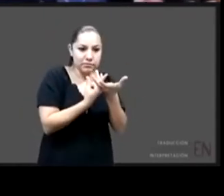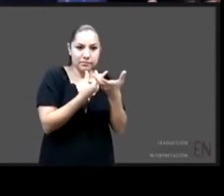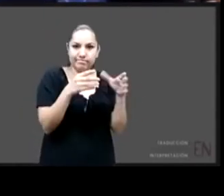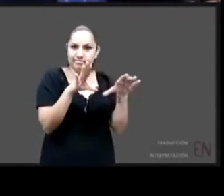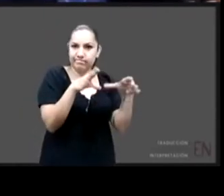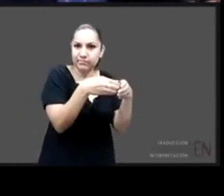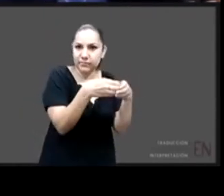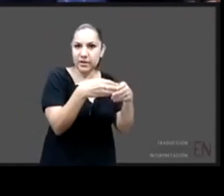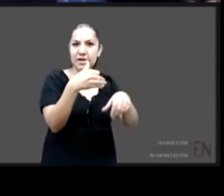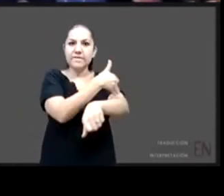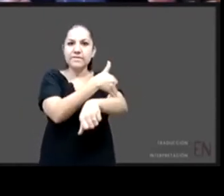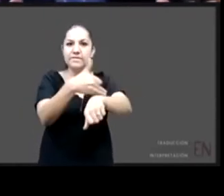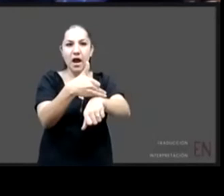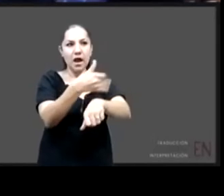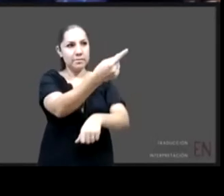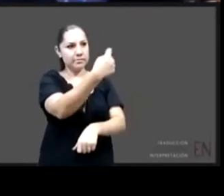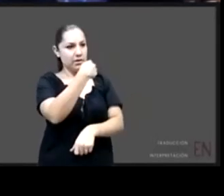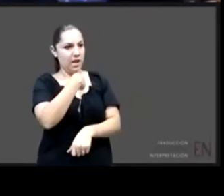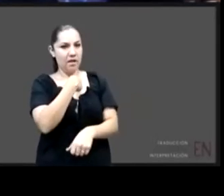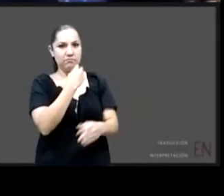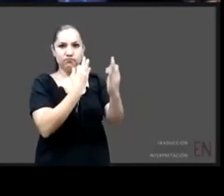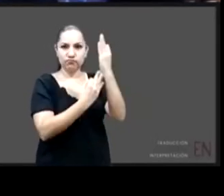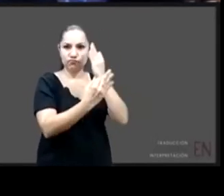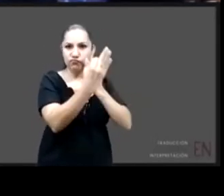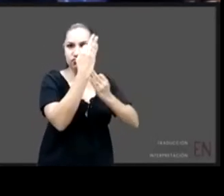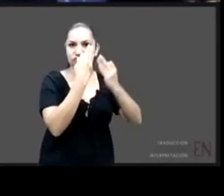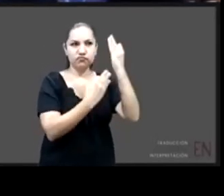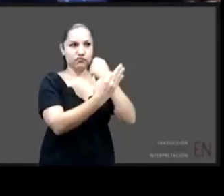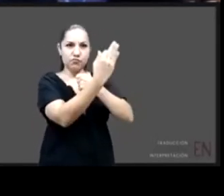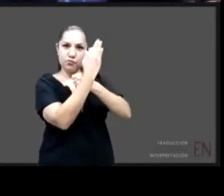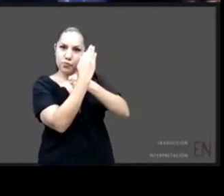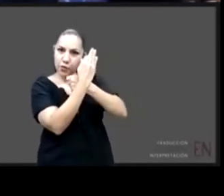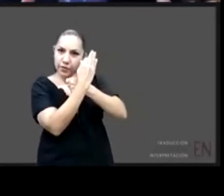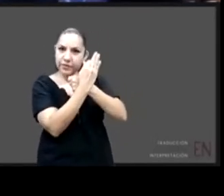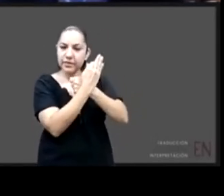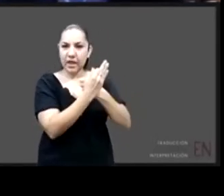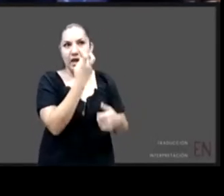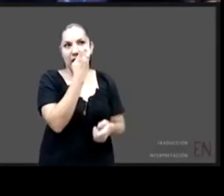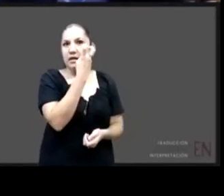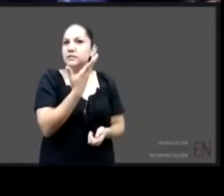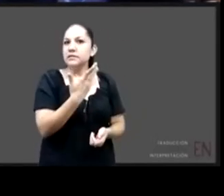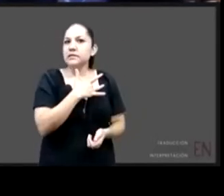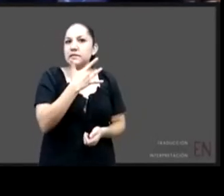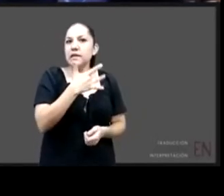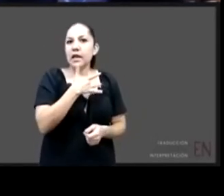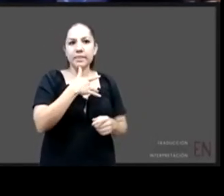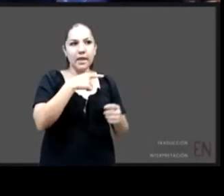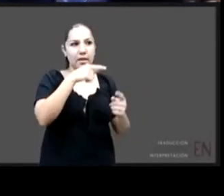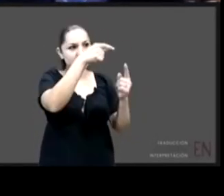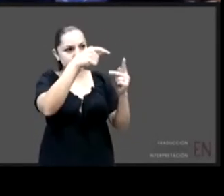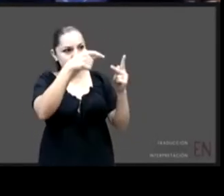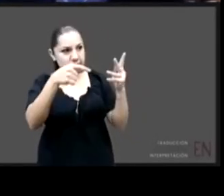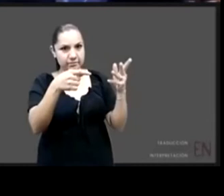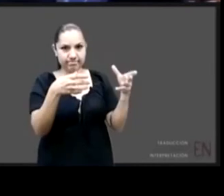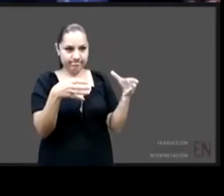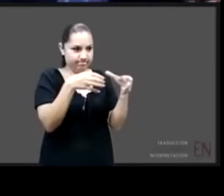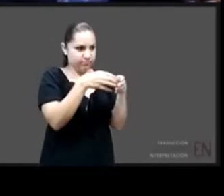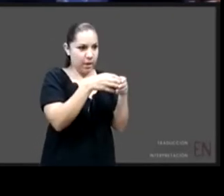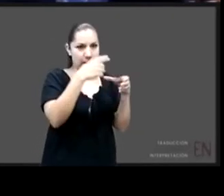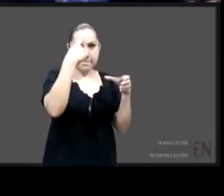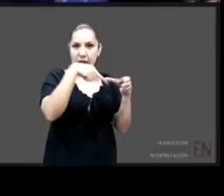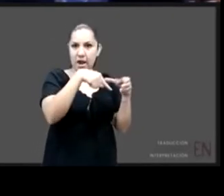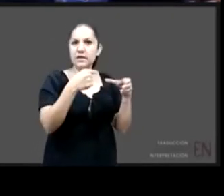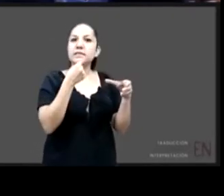referentes responsables, indispensables para el crecimiento de cada niño, cada niña,